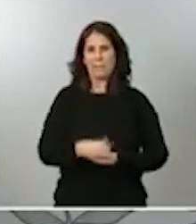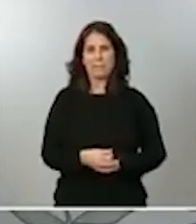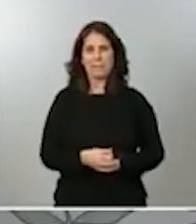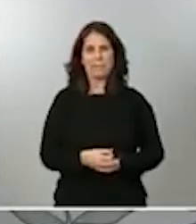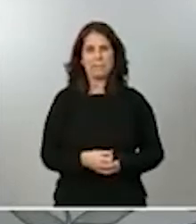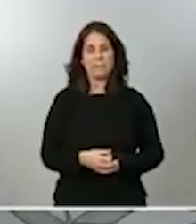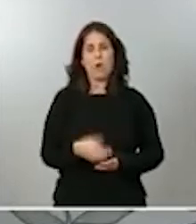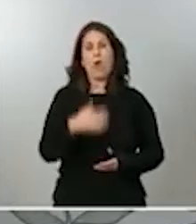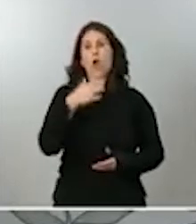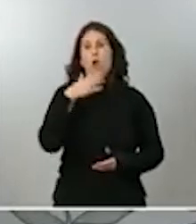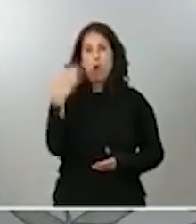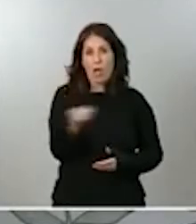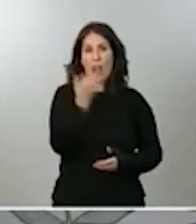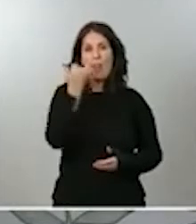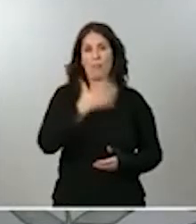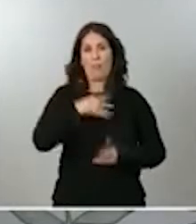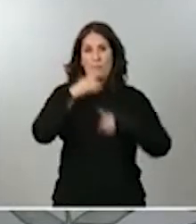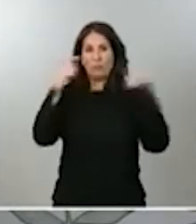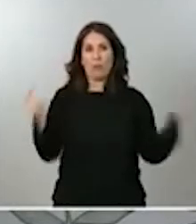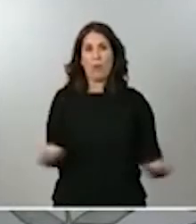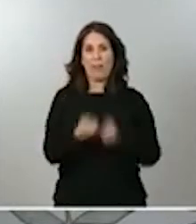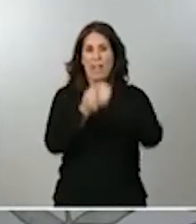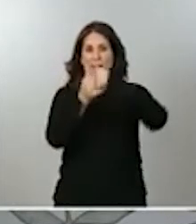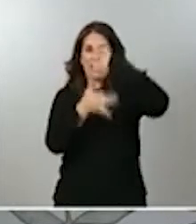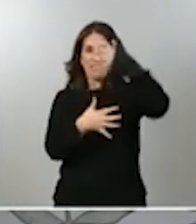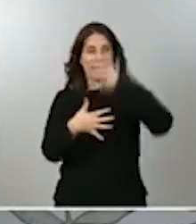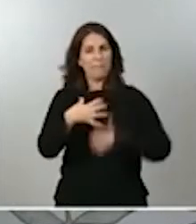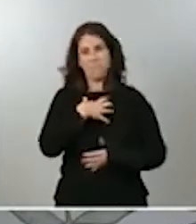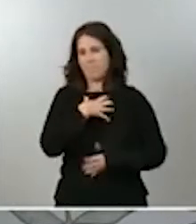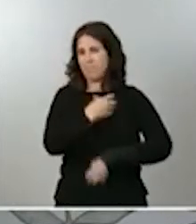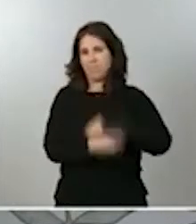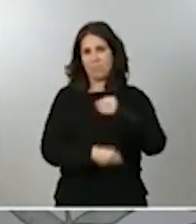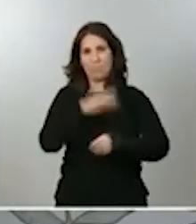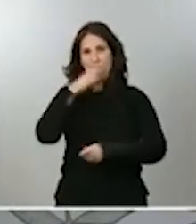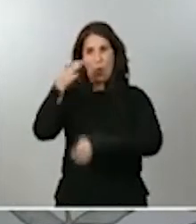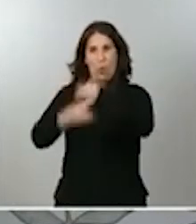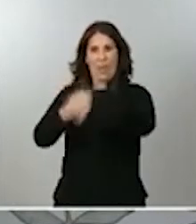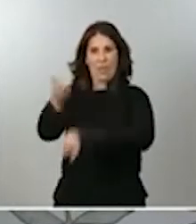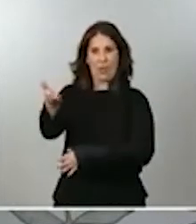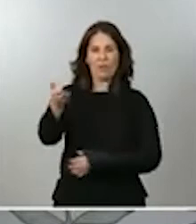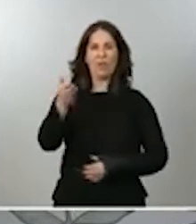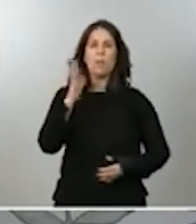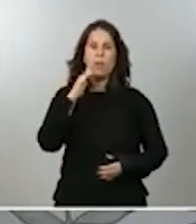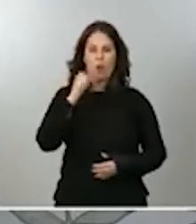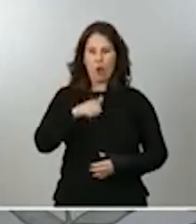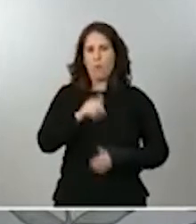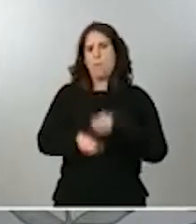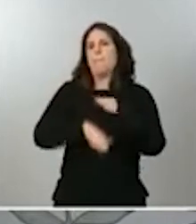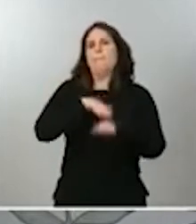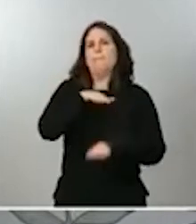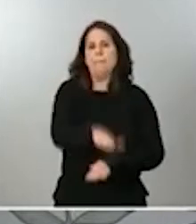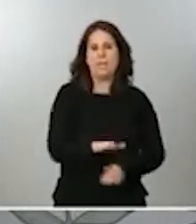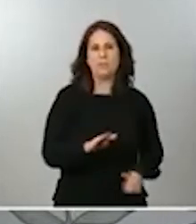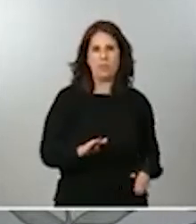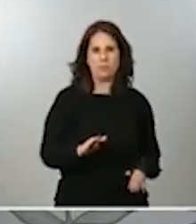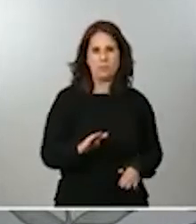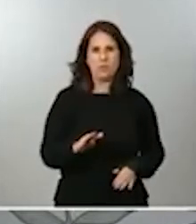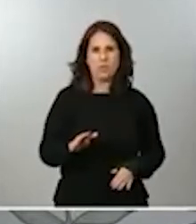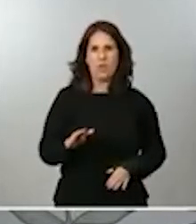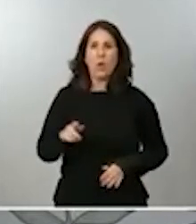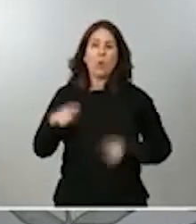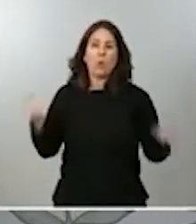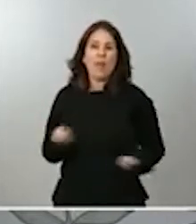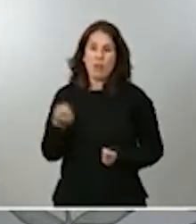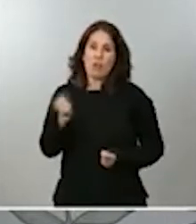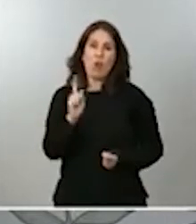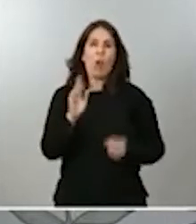esa lista. Insisto que no podemos hacerlo por cuestión jurídica, pero hoy damos un paso más, que no es ya la publicación, sino la prohibición